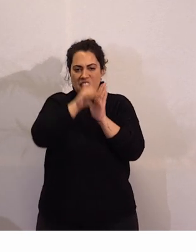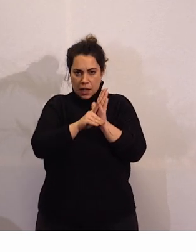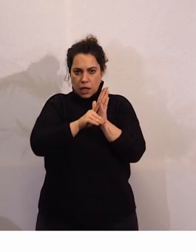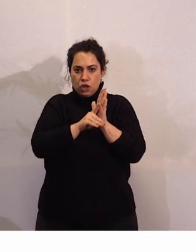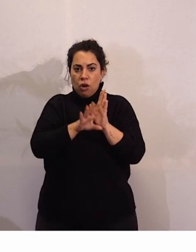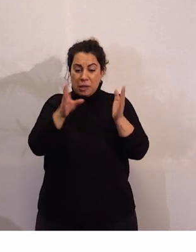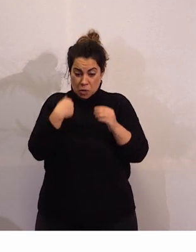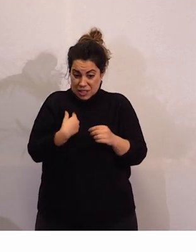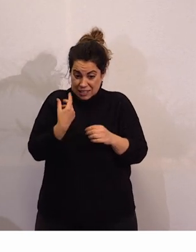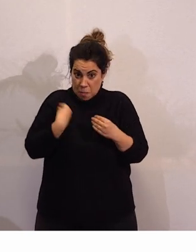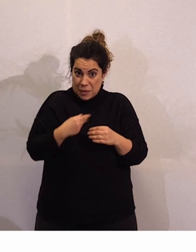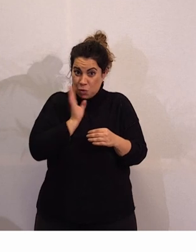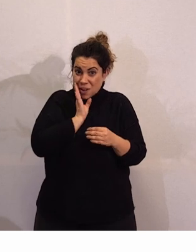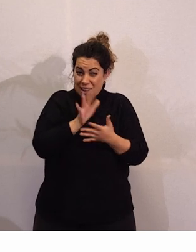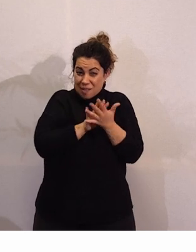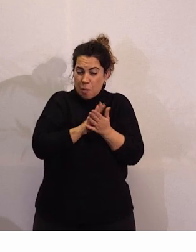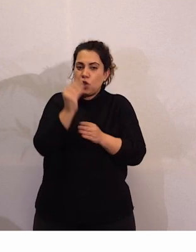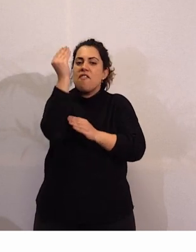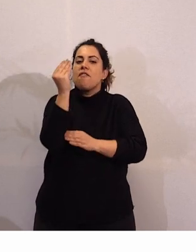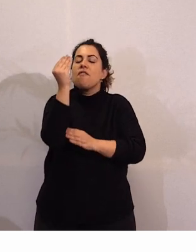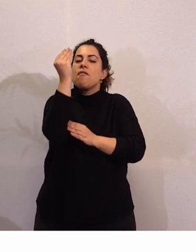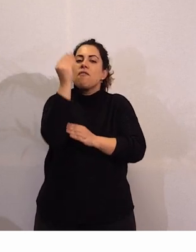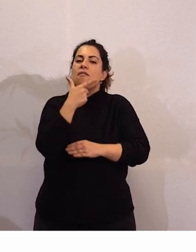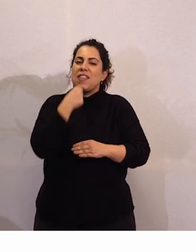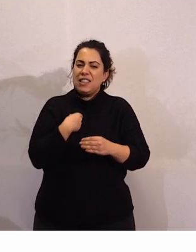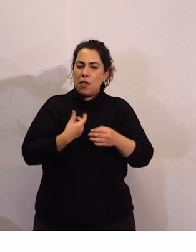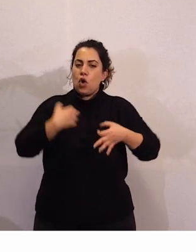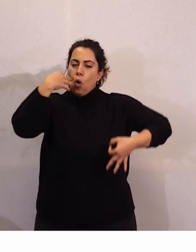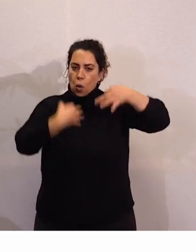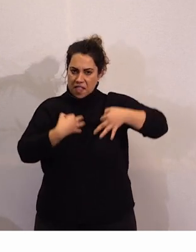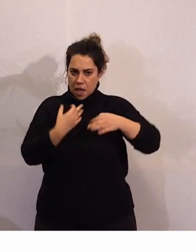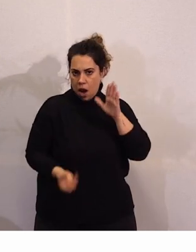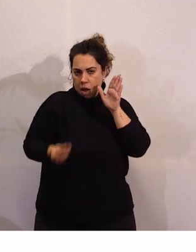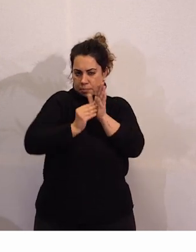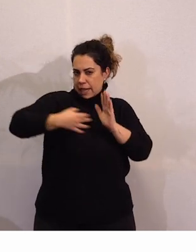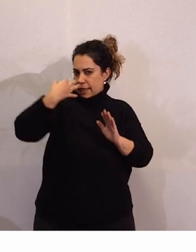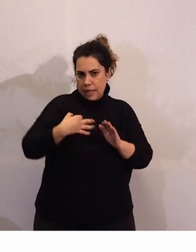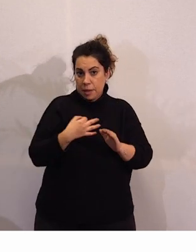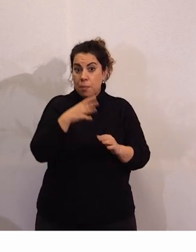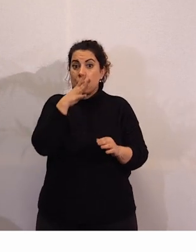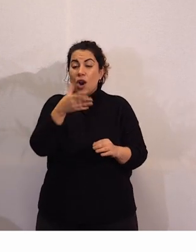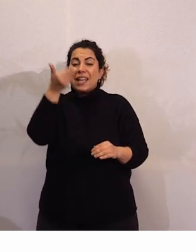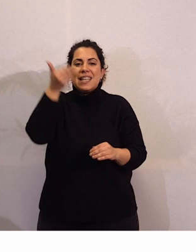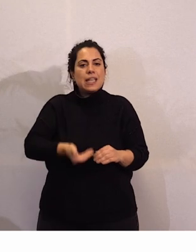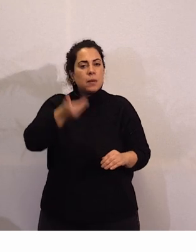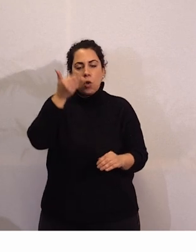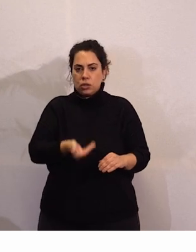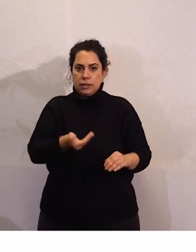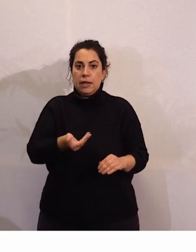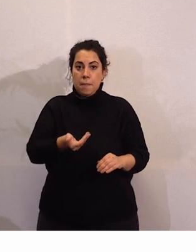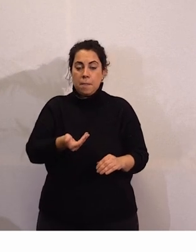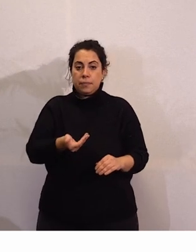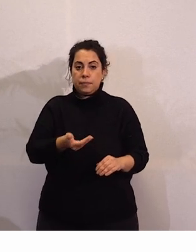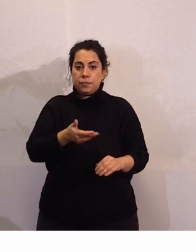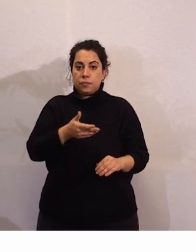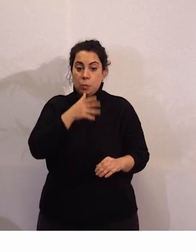facilitador judicial ¿por qué? porque es importante que si bien es importante que